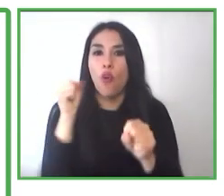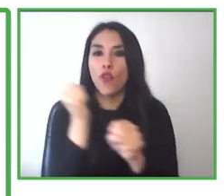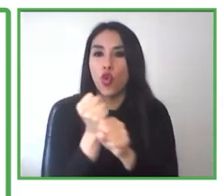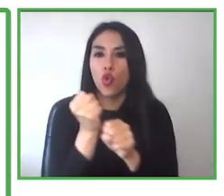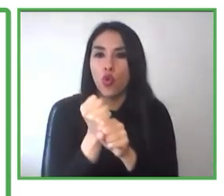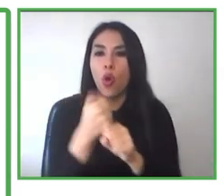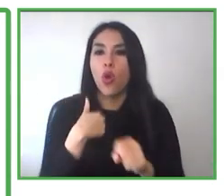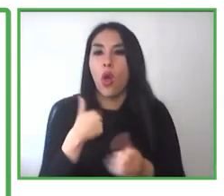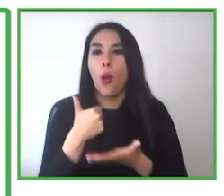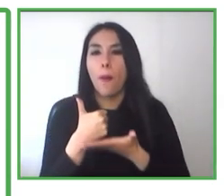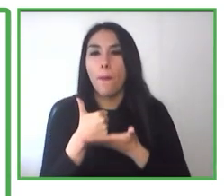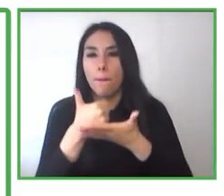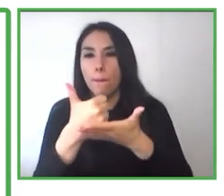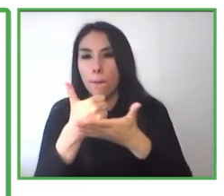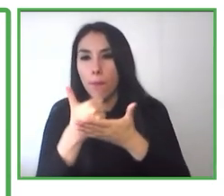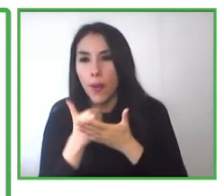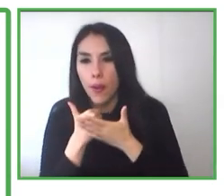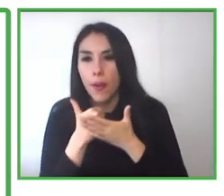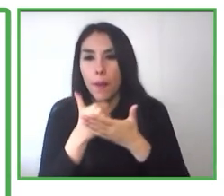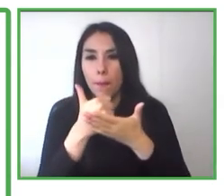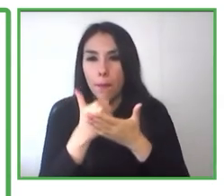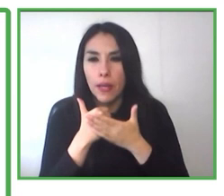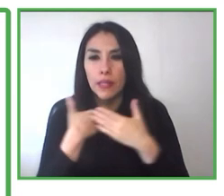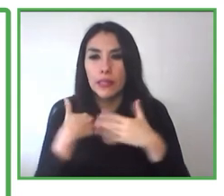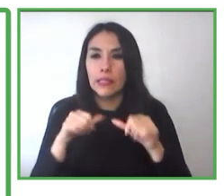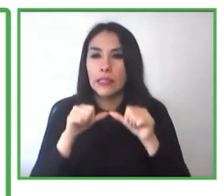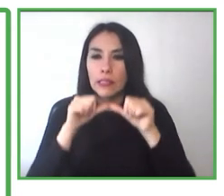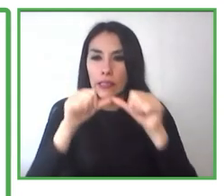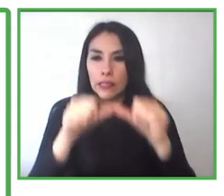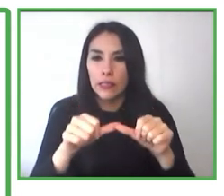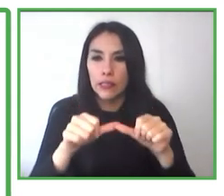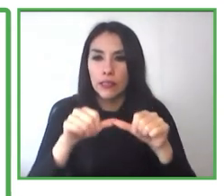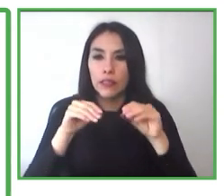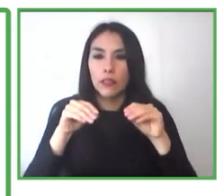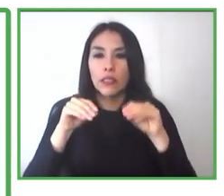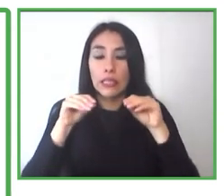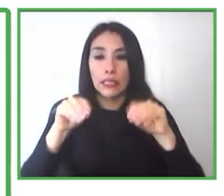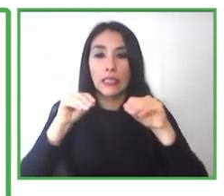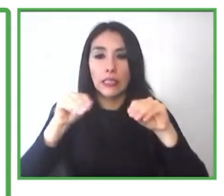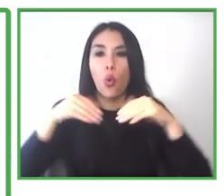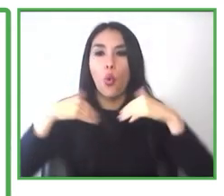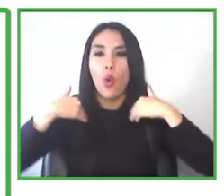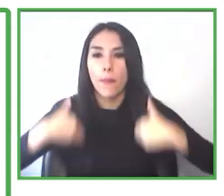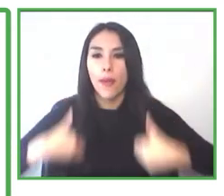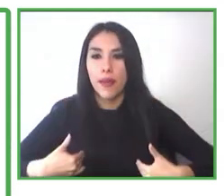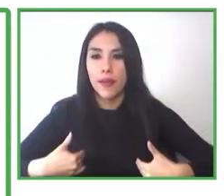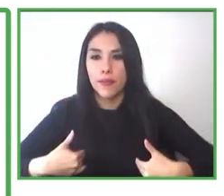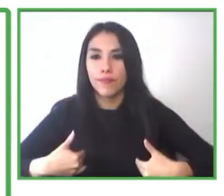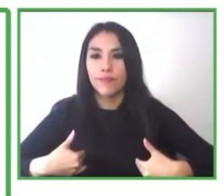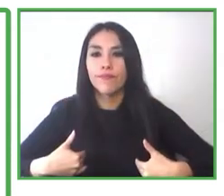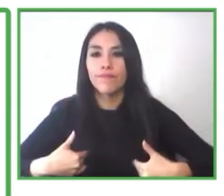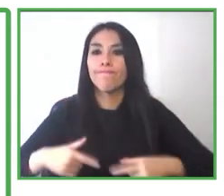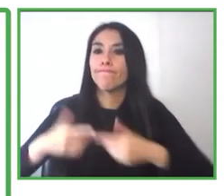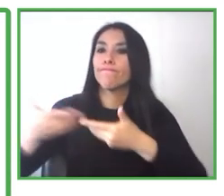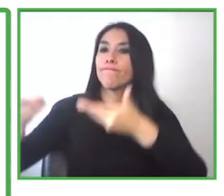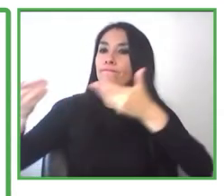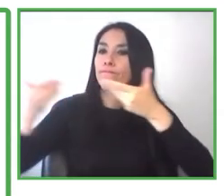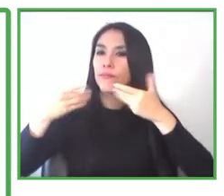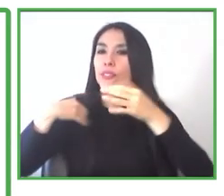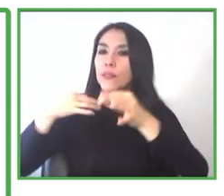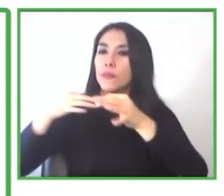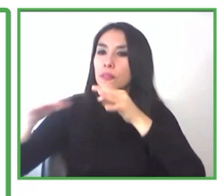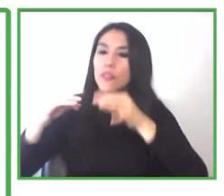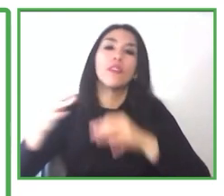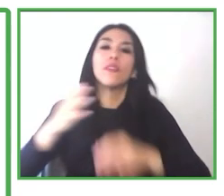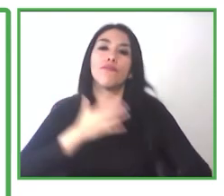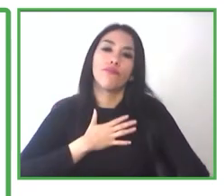de recursos humanos, y él también nos quiso entregar su testimonio, compartirlo con ustedes, de la ayuda que